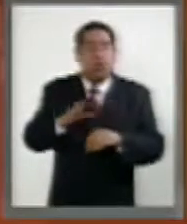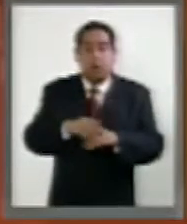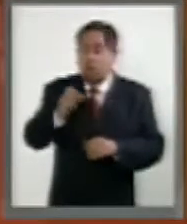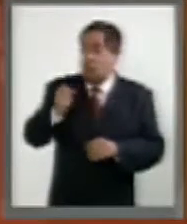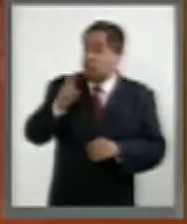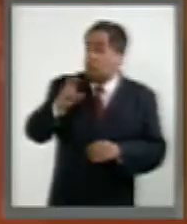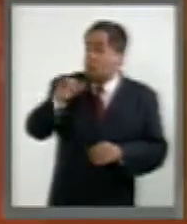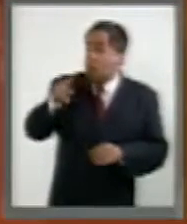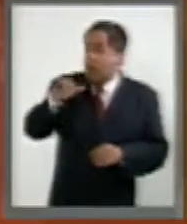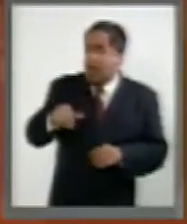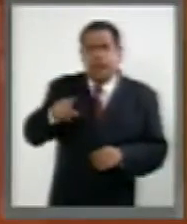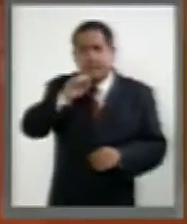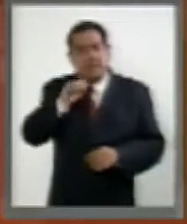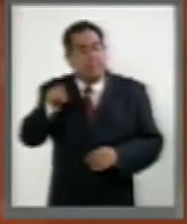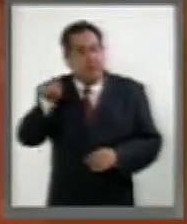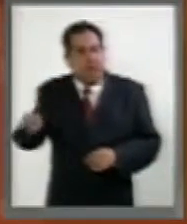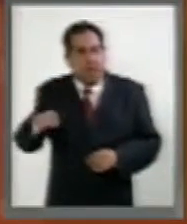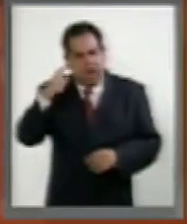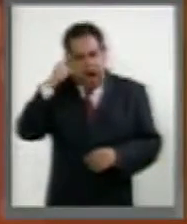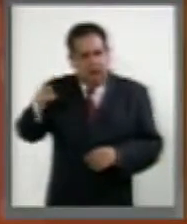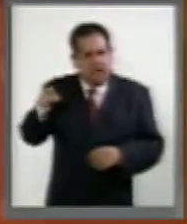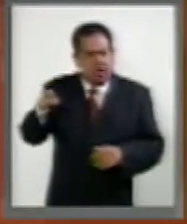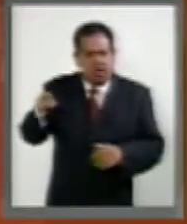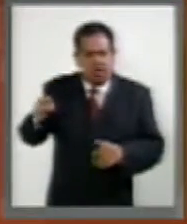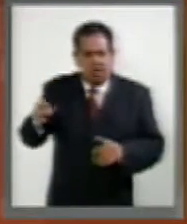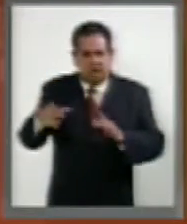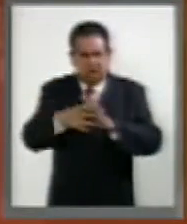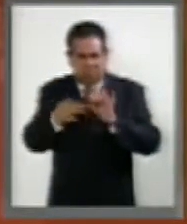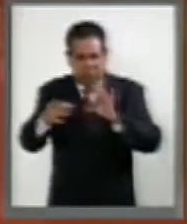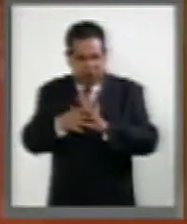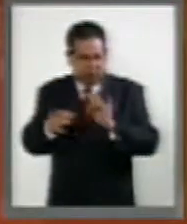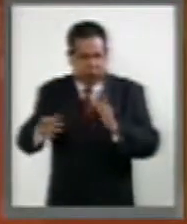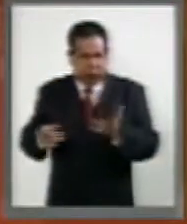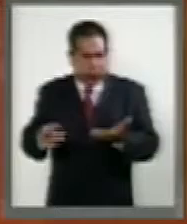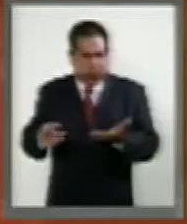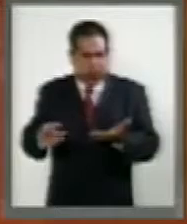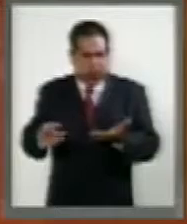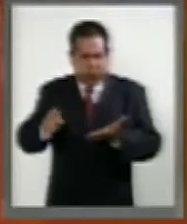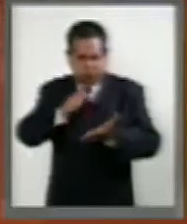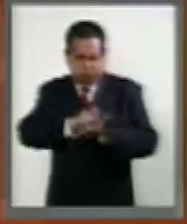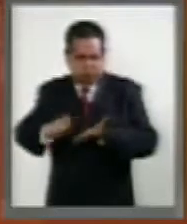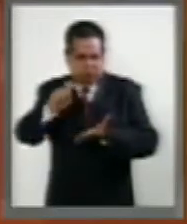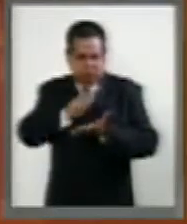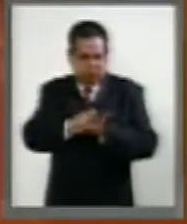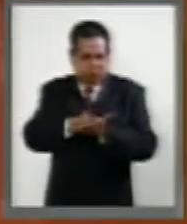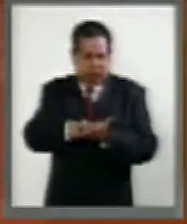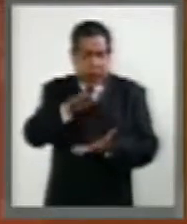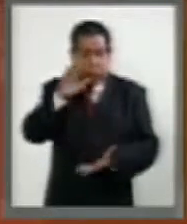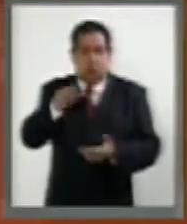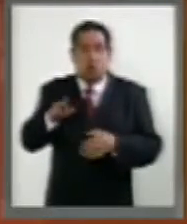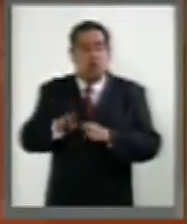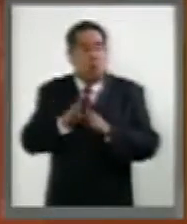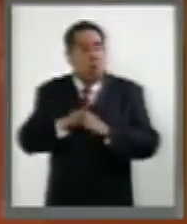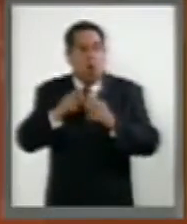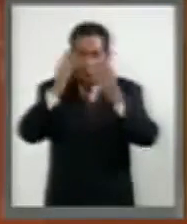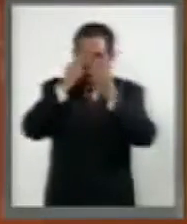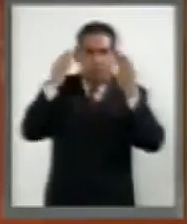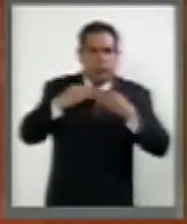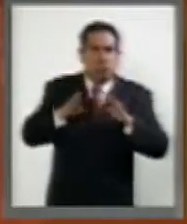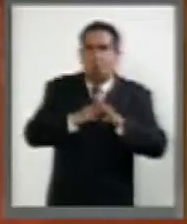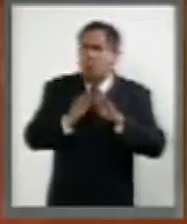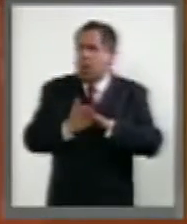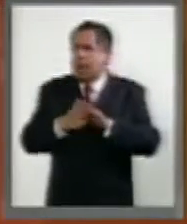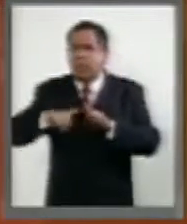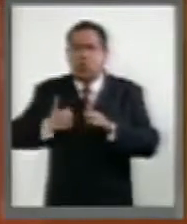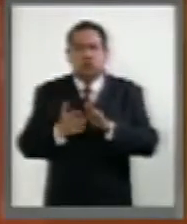también fue capaz de almacenar un arsenal de literatura. ¿Cómo le hacía desde un convento? ¿Quién sabe?